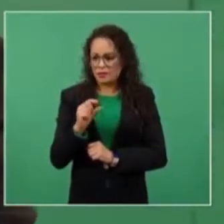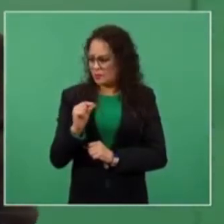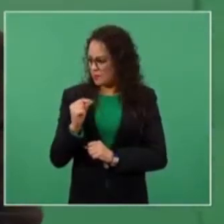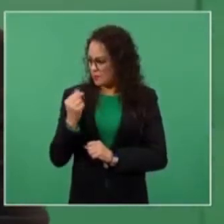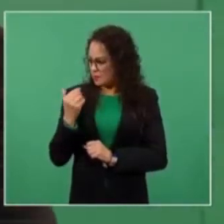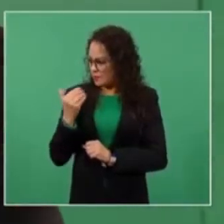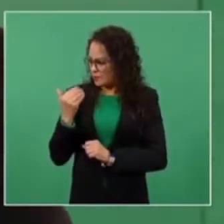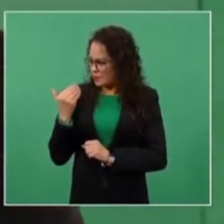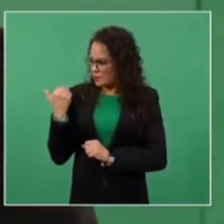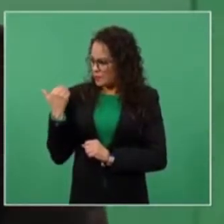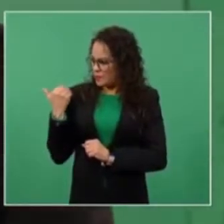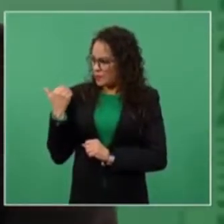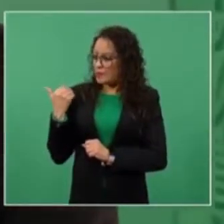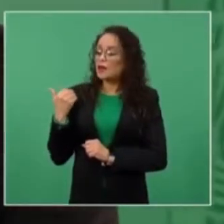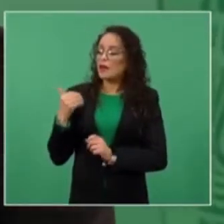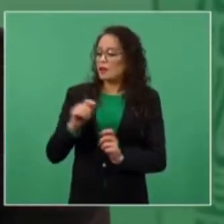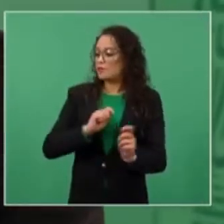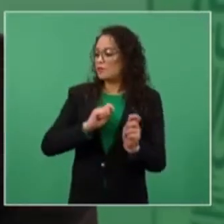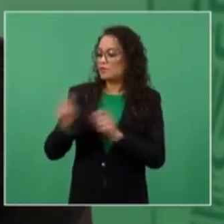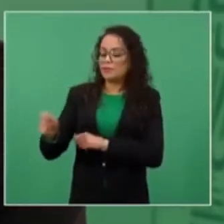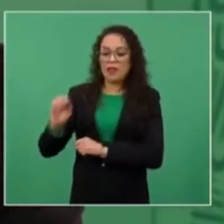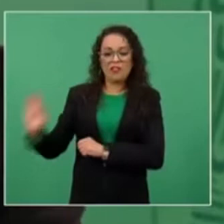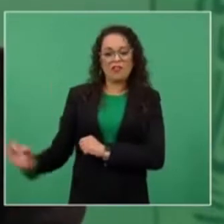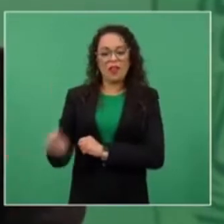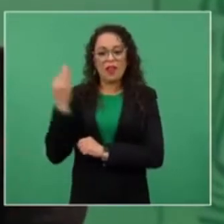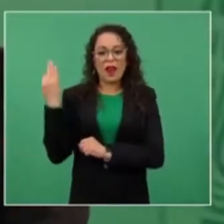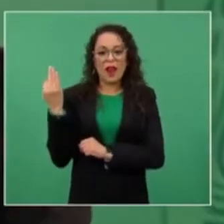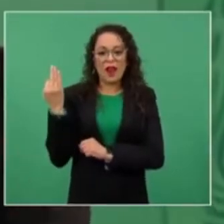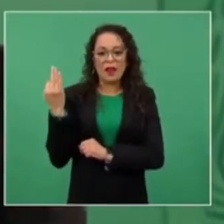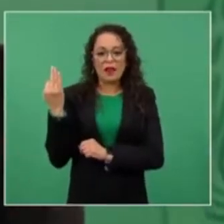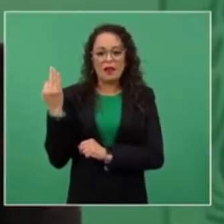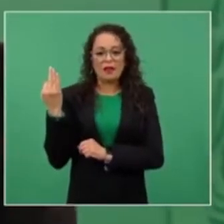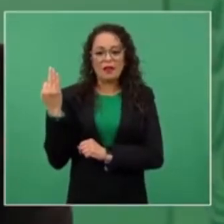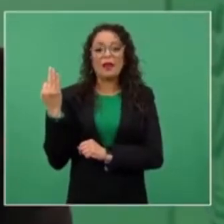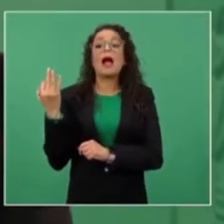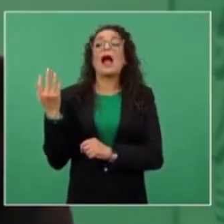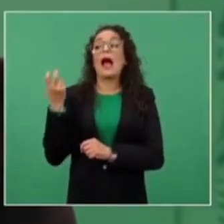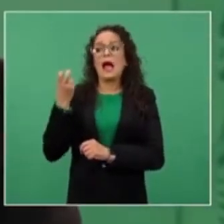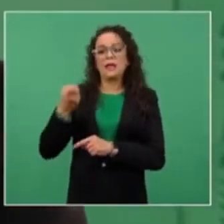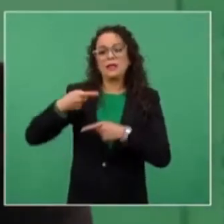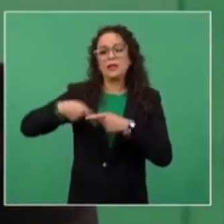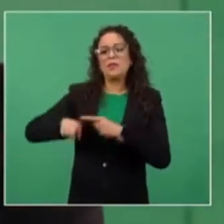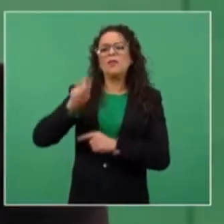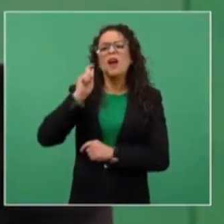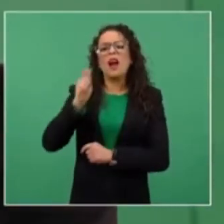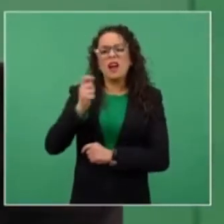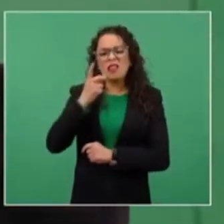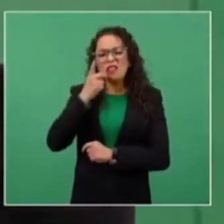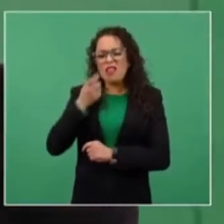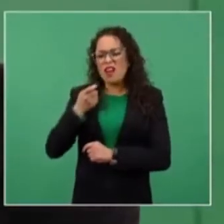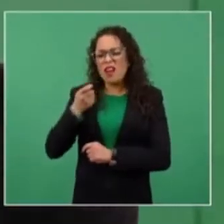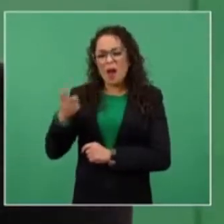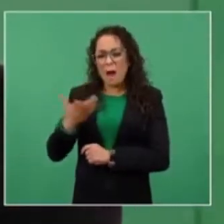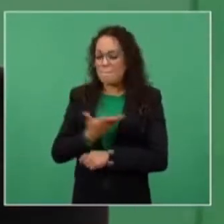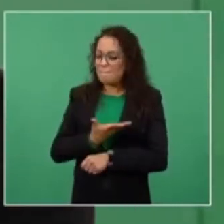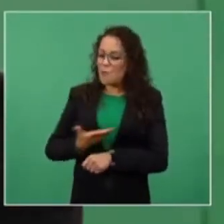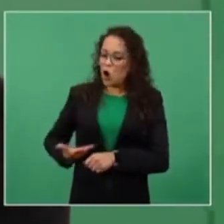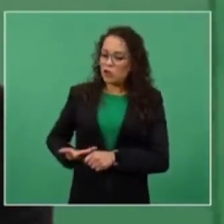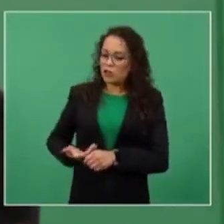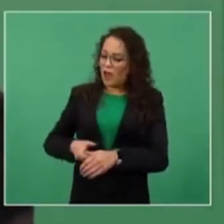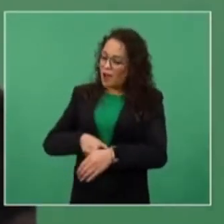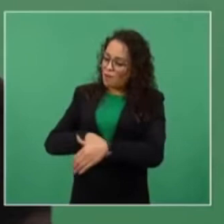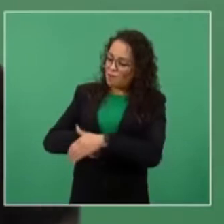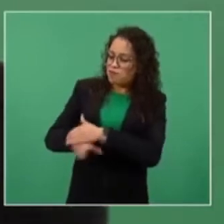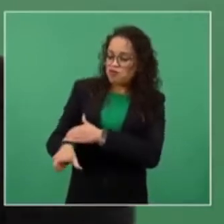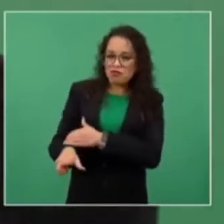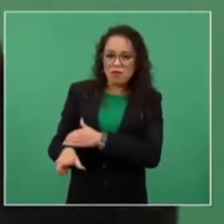a lo federal y de ahí surgieron los famosos moches, donde para obtener